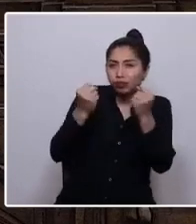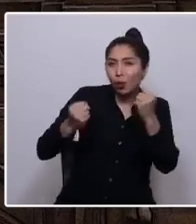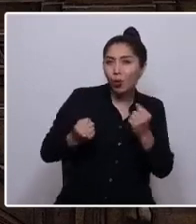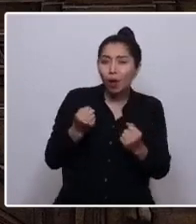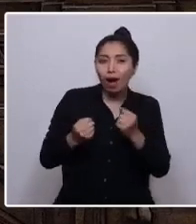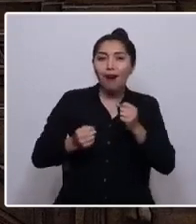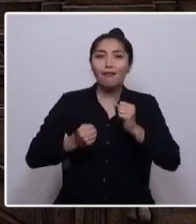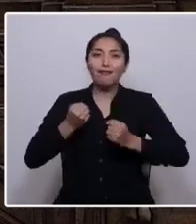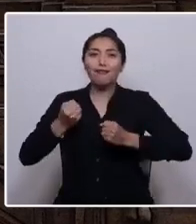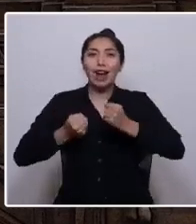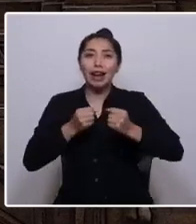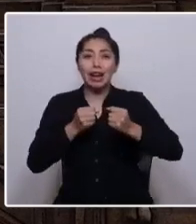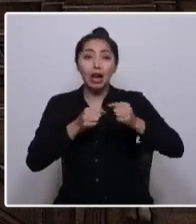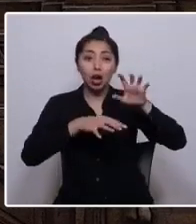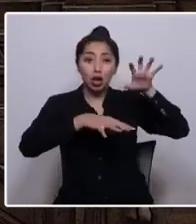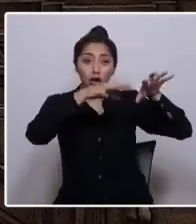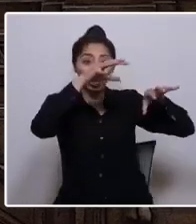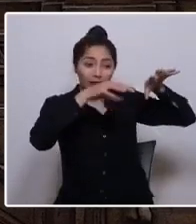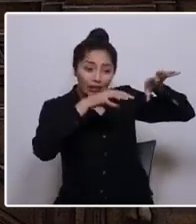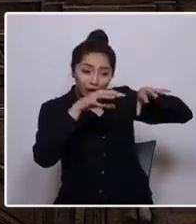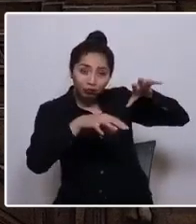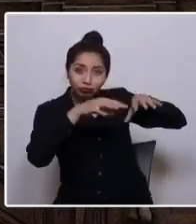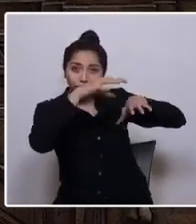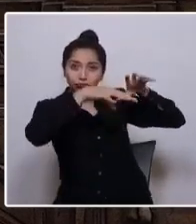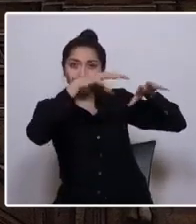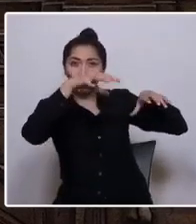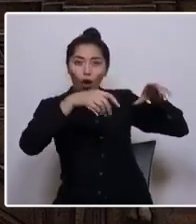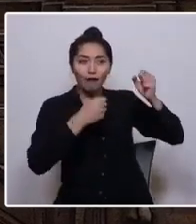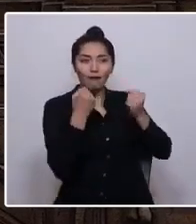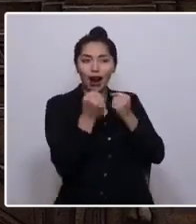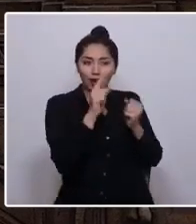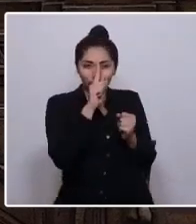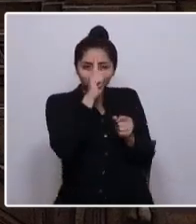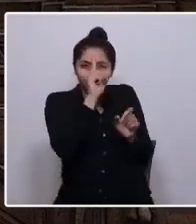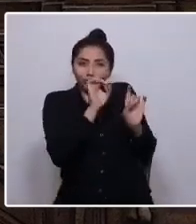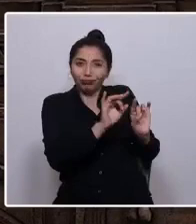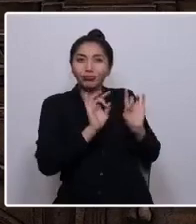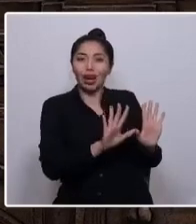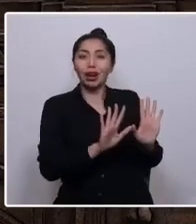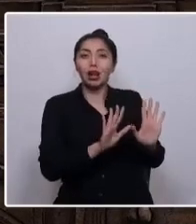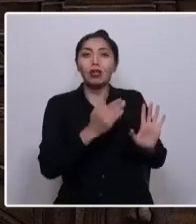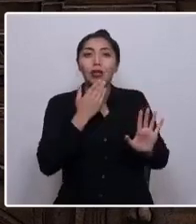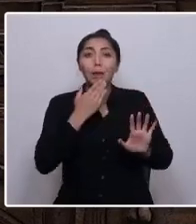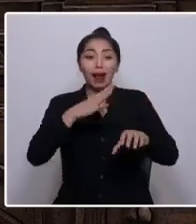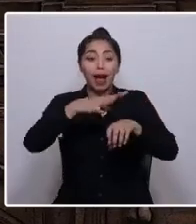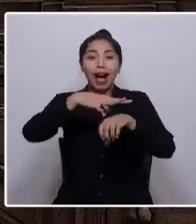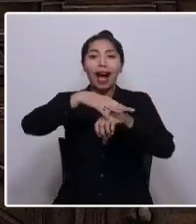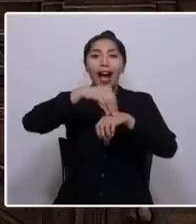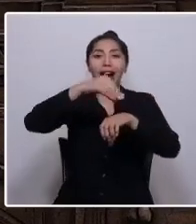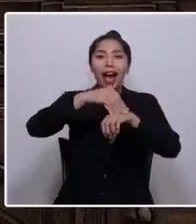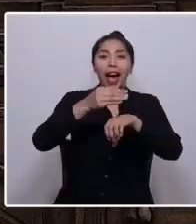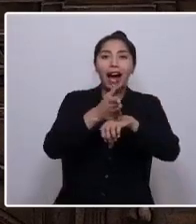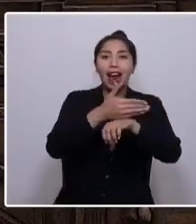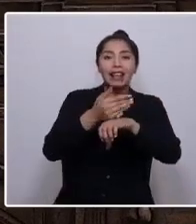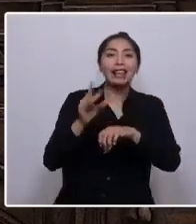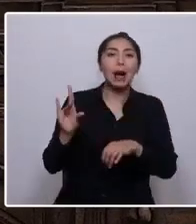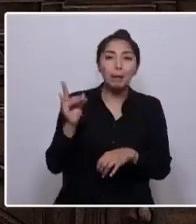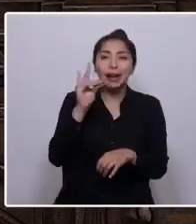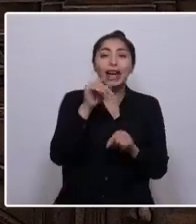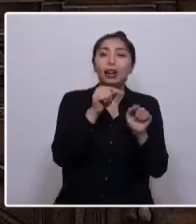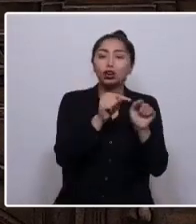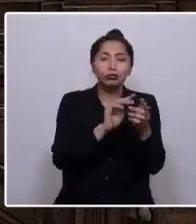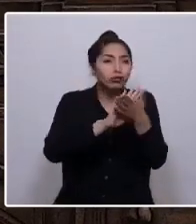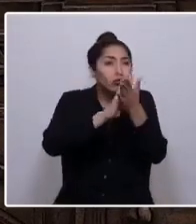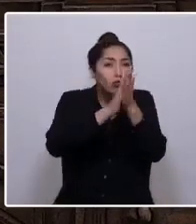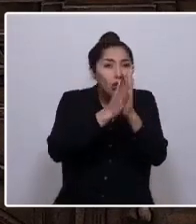precordillera, la cordillera y más. Y Arica y Parinacota y todas y todos quienes llegan